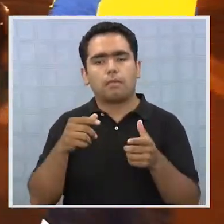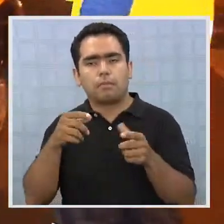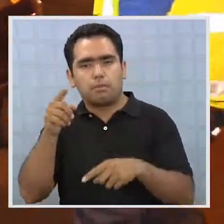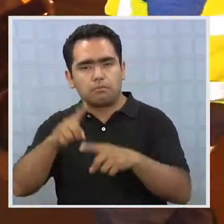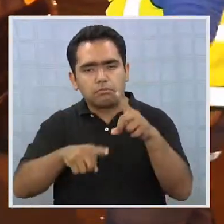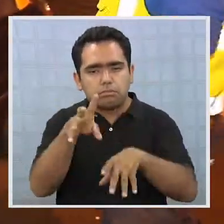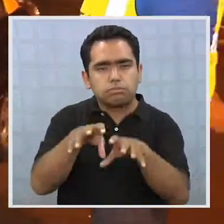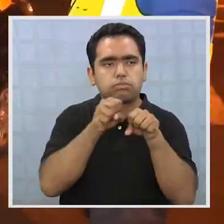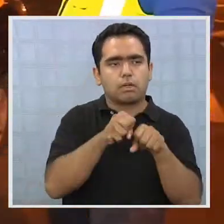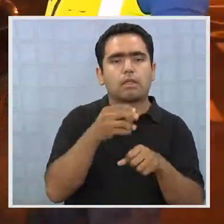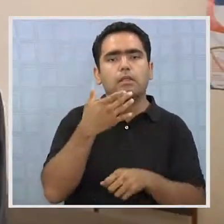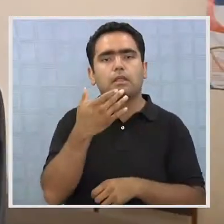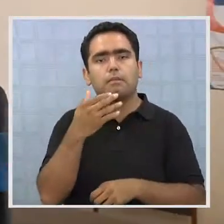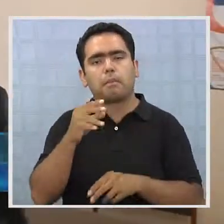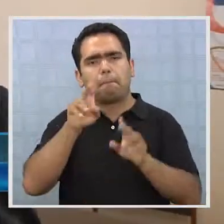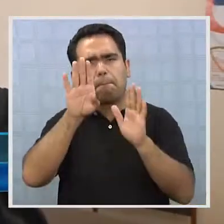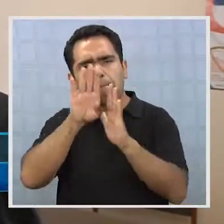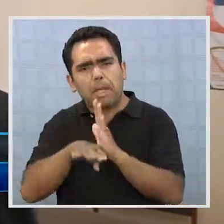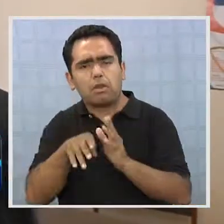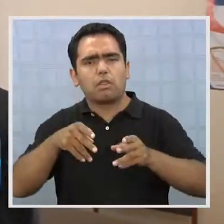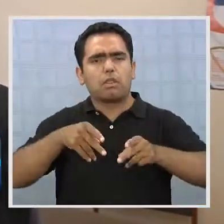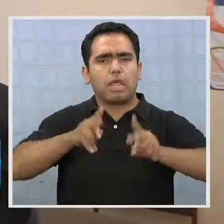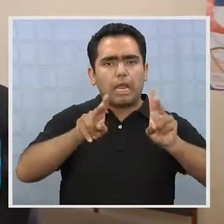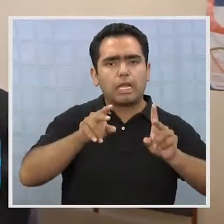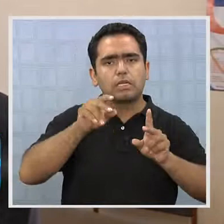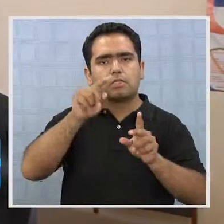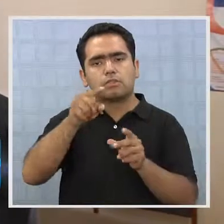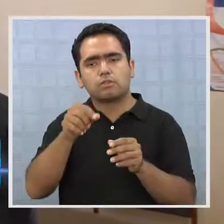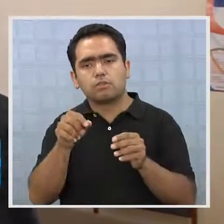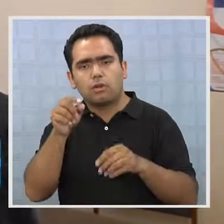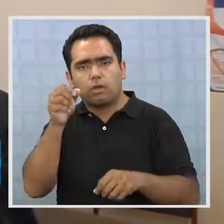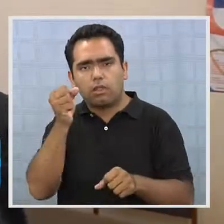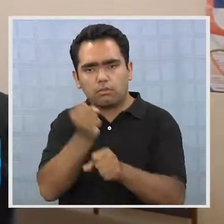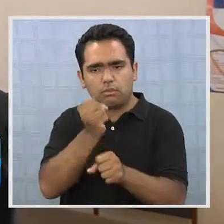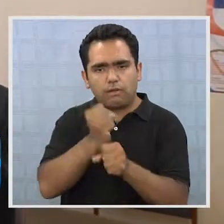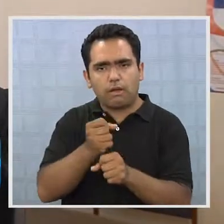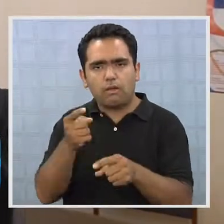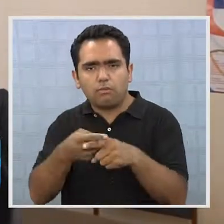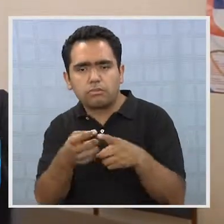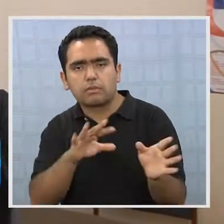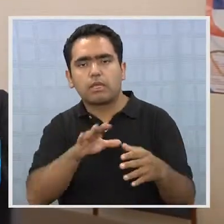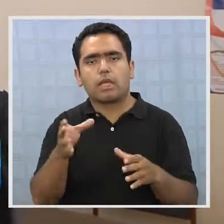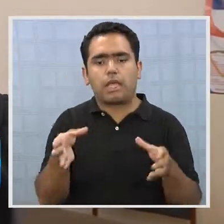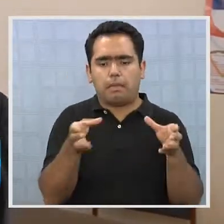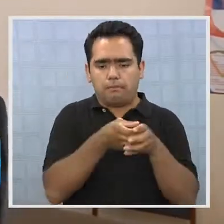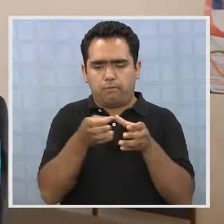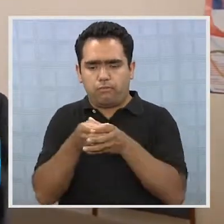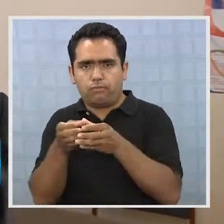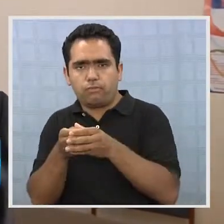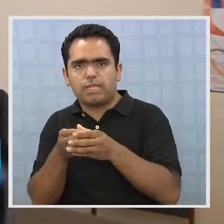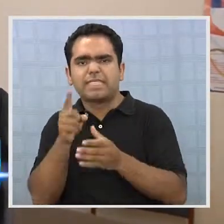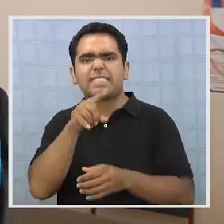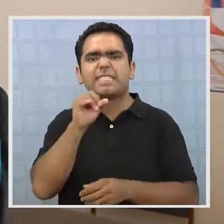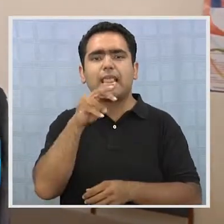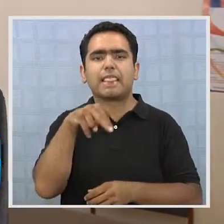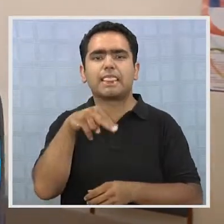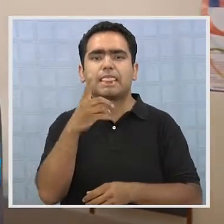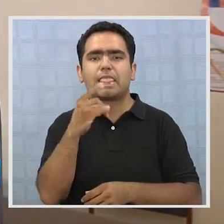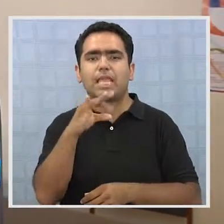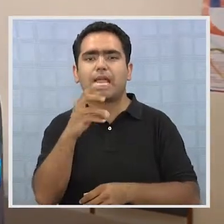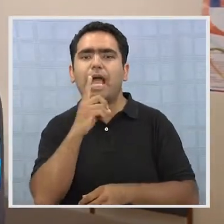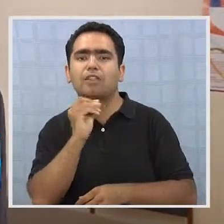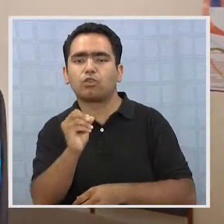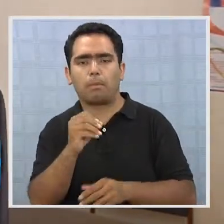recuperadas, menos derechos fundamentales, lo que significa un mayor cumplimiento a la normativa laboral, mayor cantidad de sindicatos, lo único que nos hace es